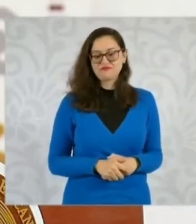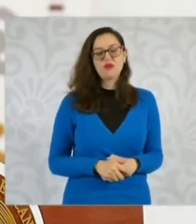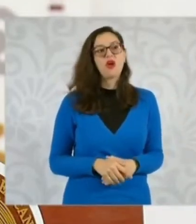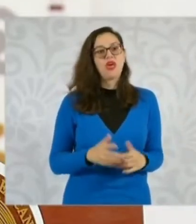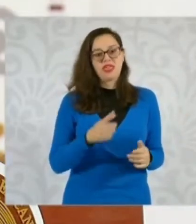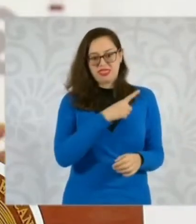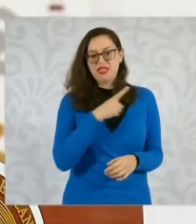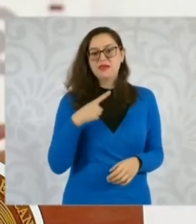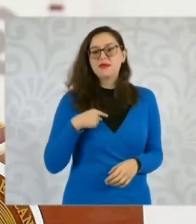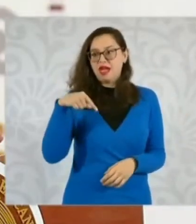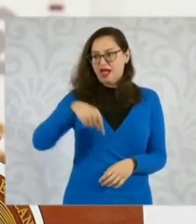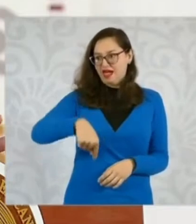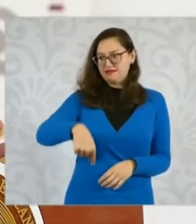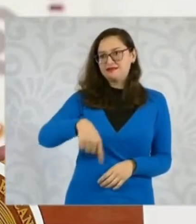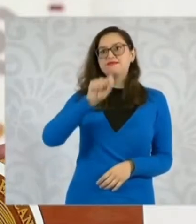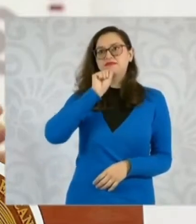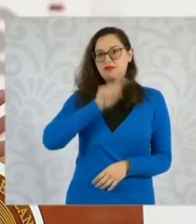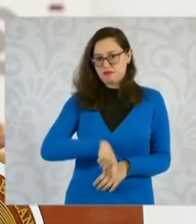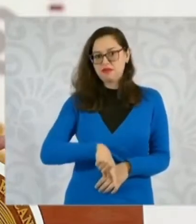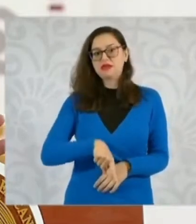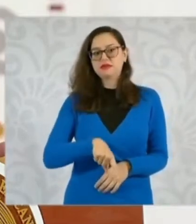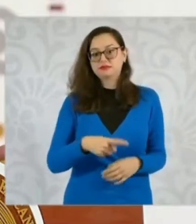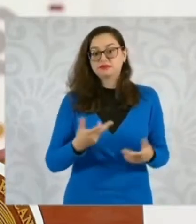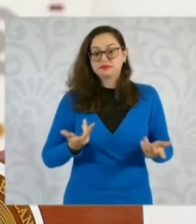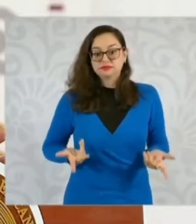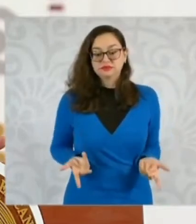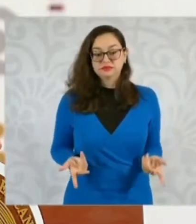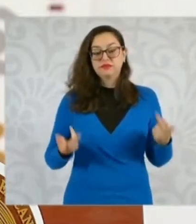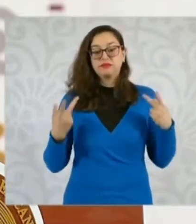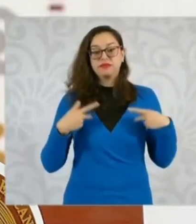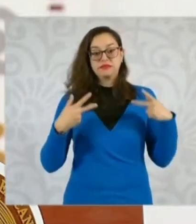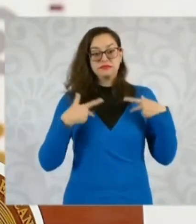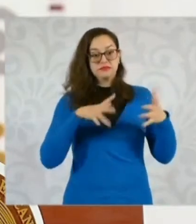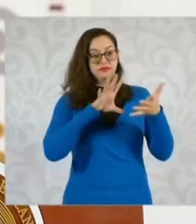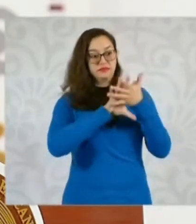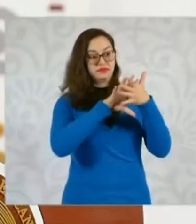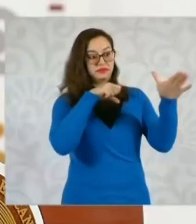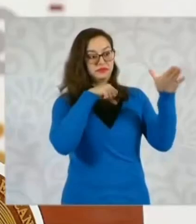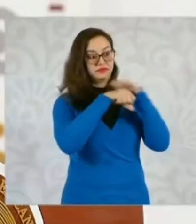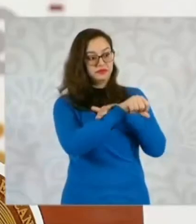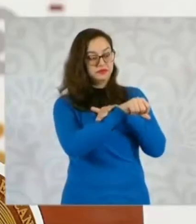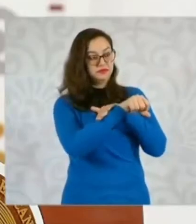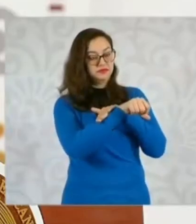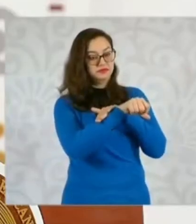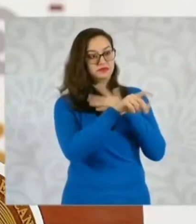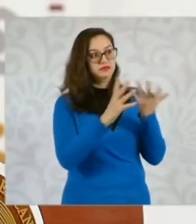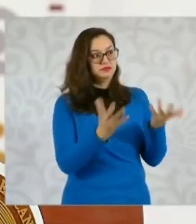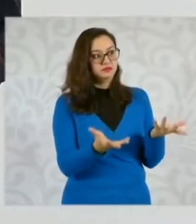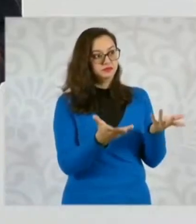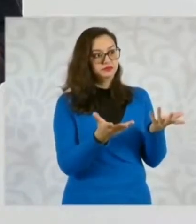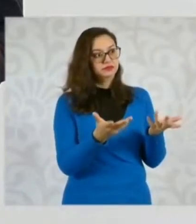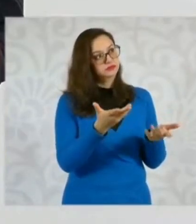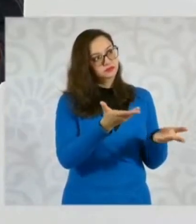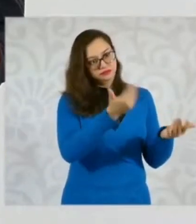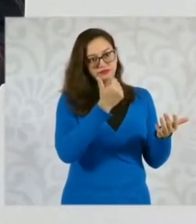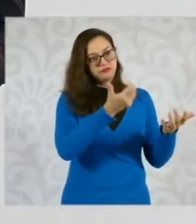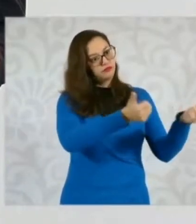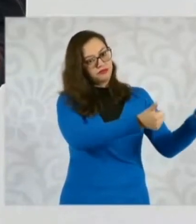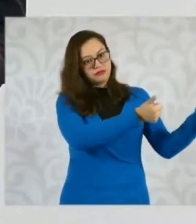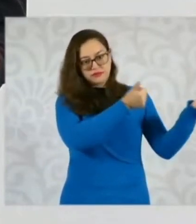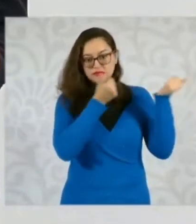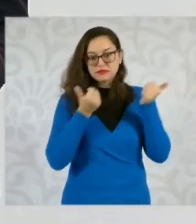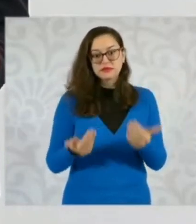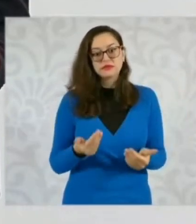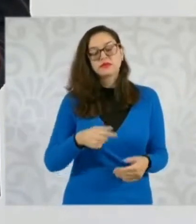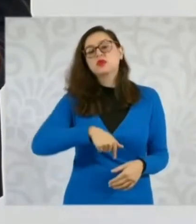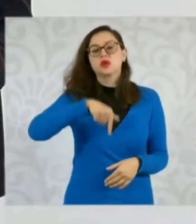por cualquier motivo y en ese momento se aplica la extradición y el gobierno de